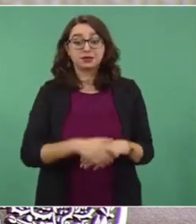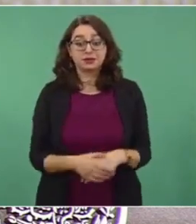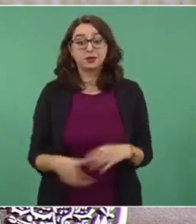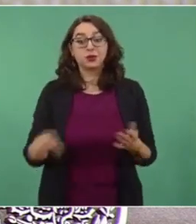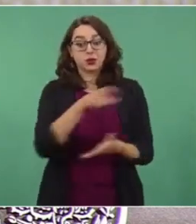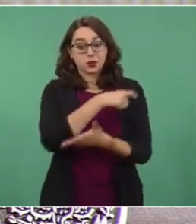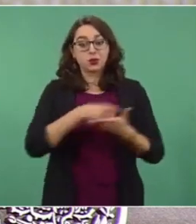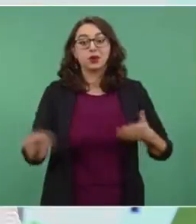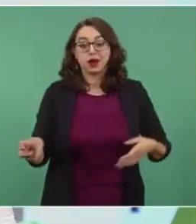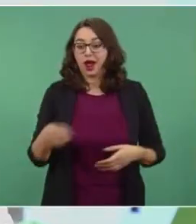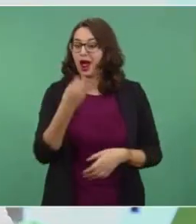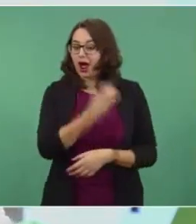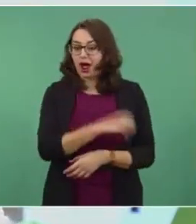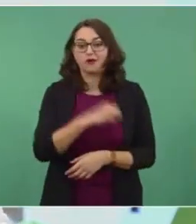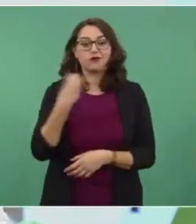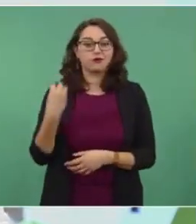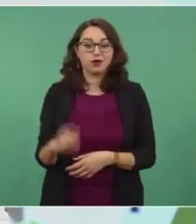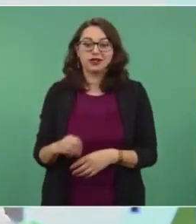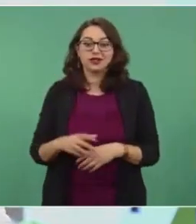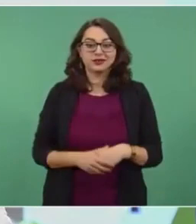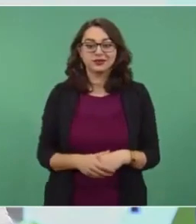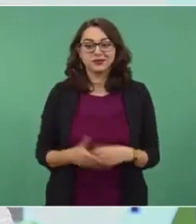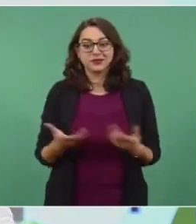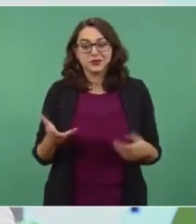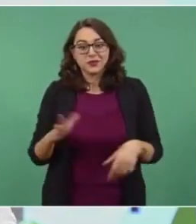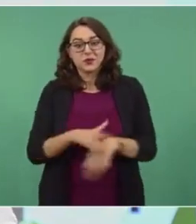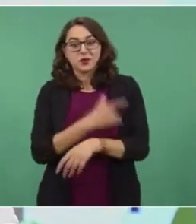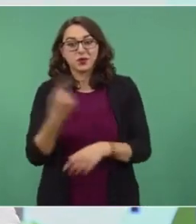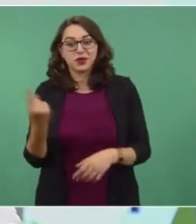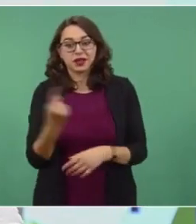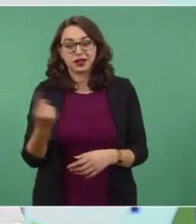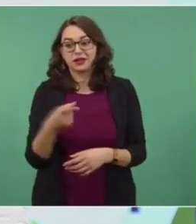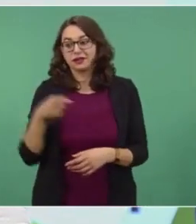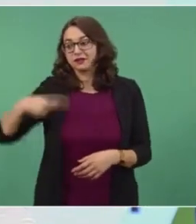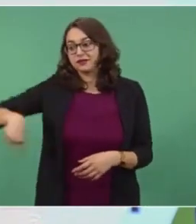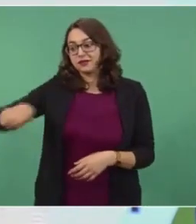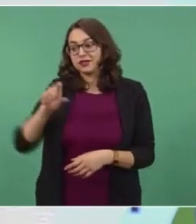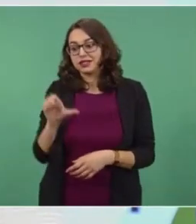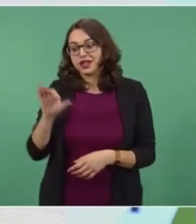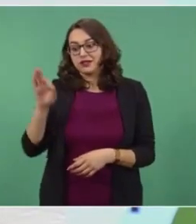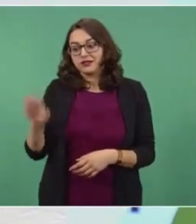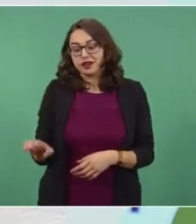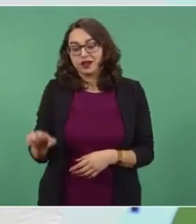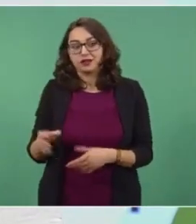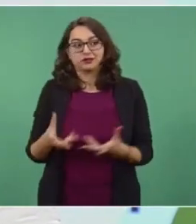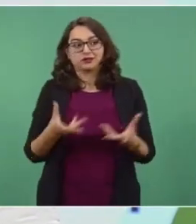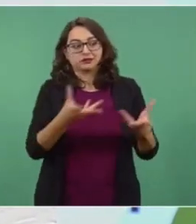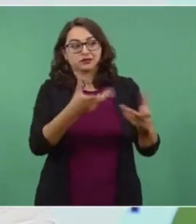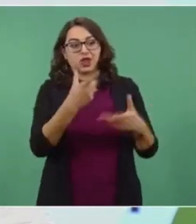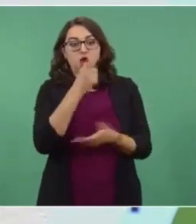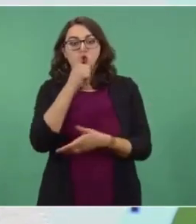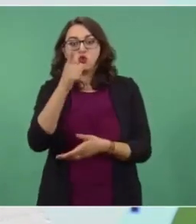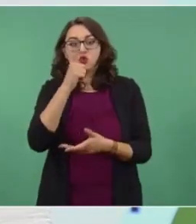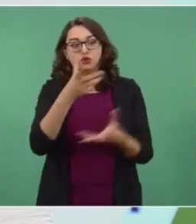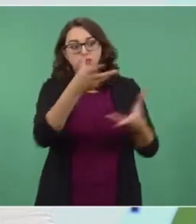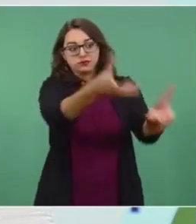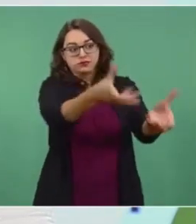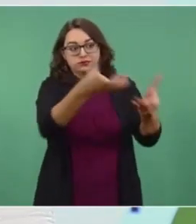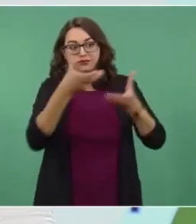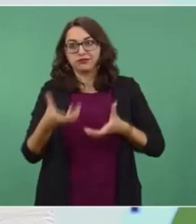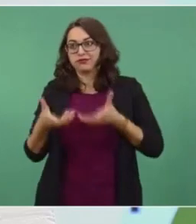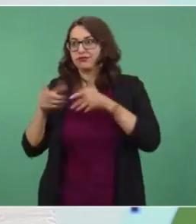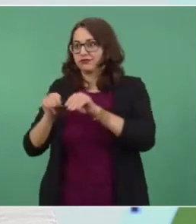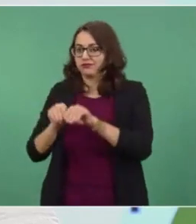única empresa que compra electricidad para vender al público. Sin embargo, la ley en el